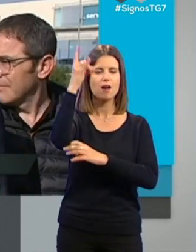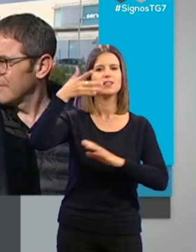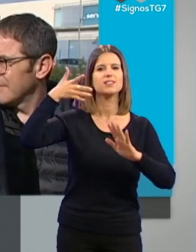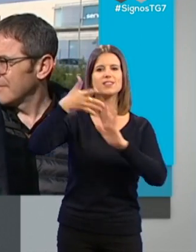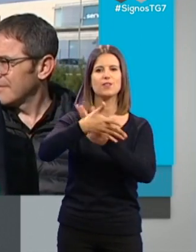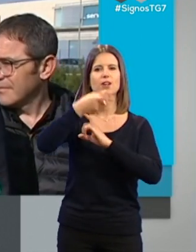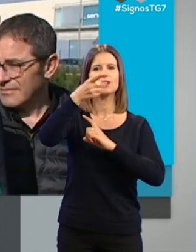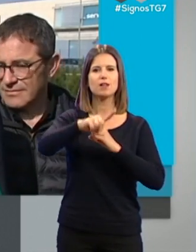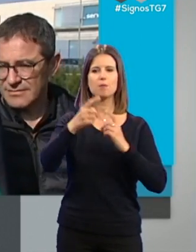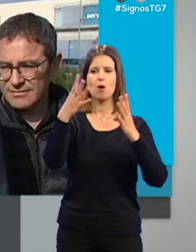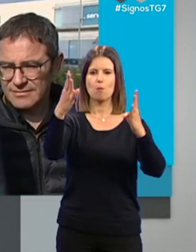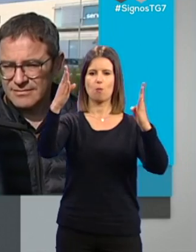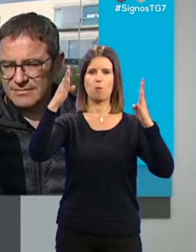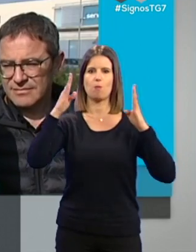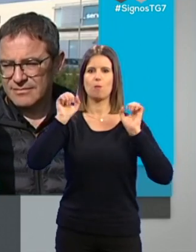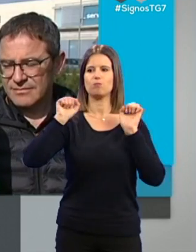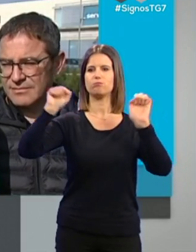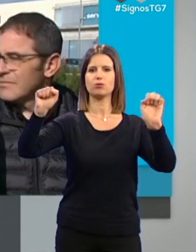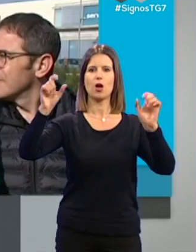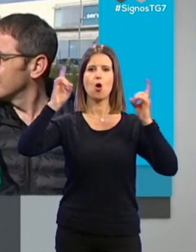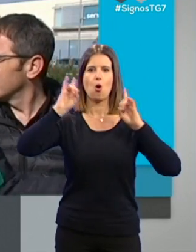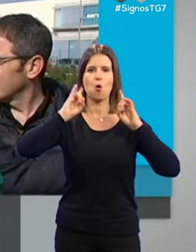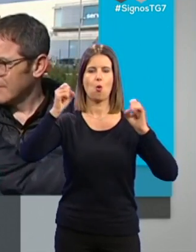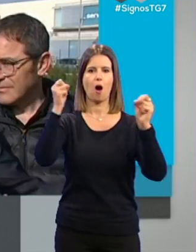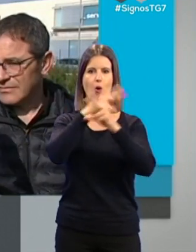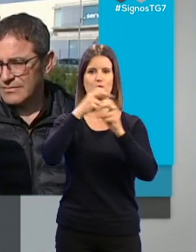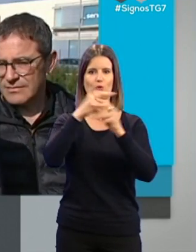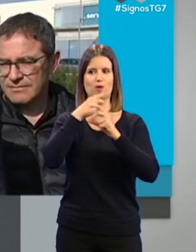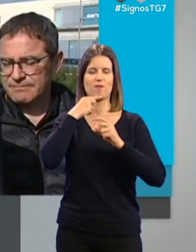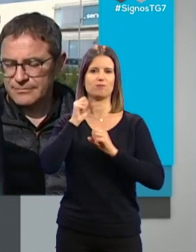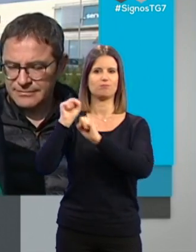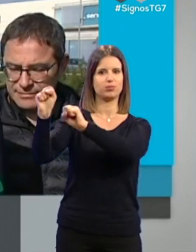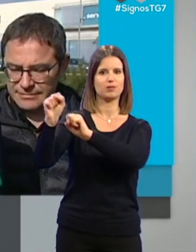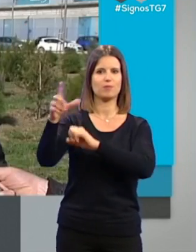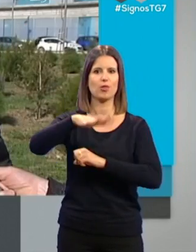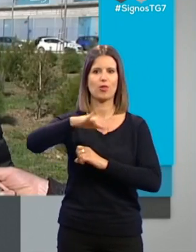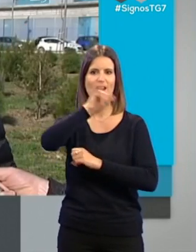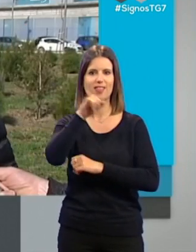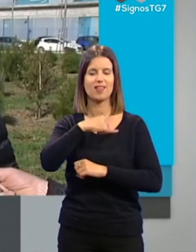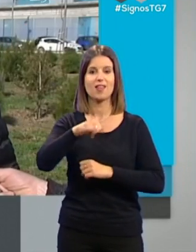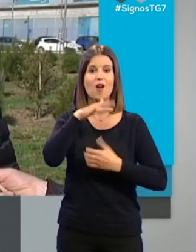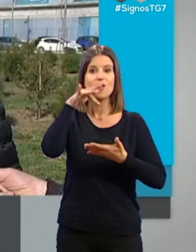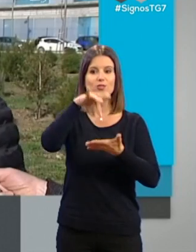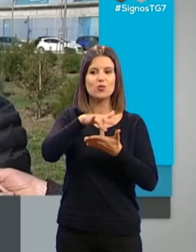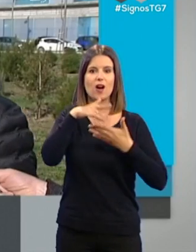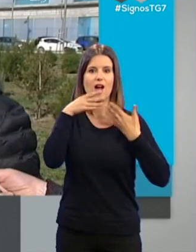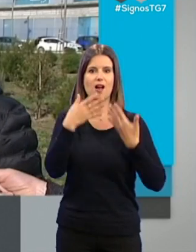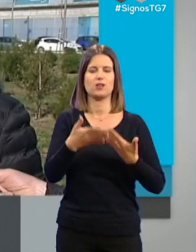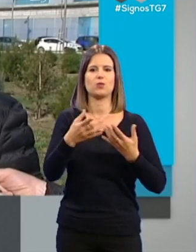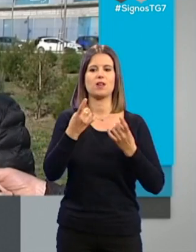van a suponer también una pantalla acústica respecto de la Ronda Sur y la autovía, especialmente para toda la zona del Feidi. En este momento es cuando